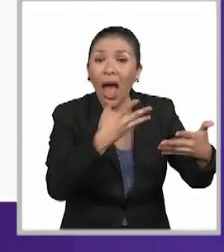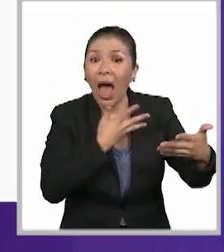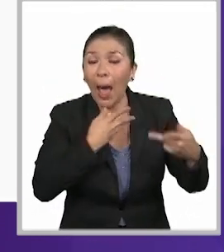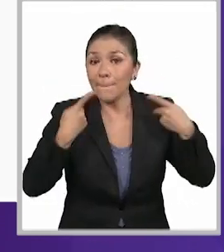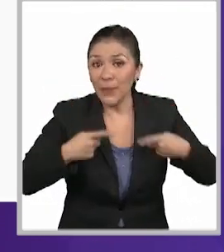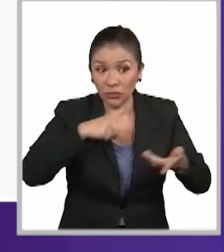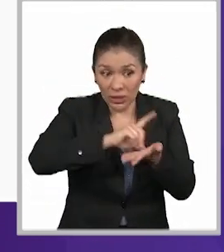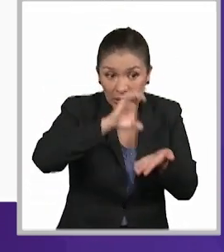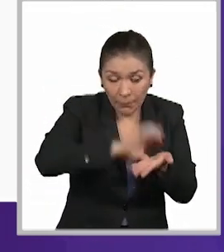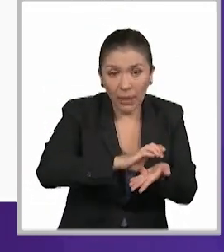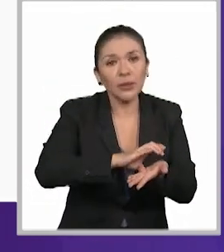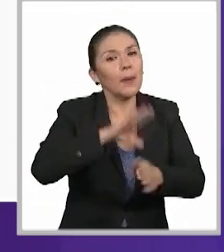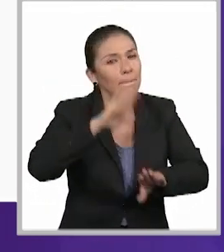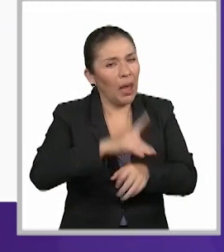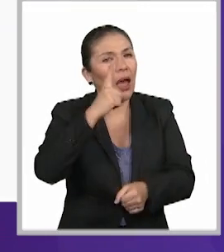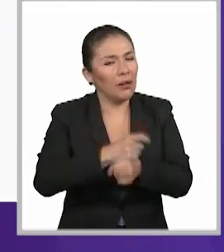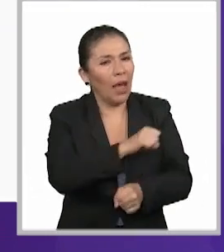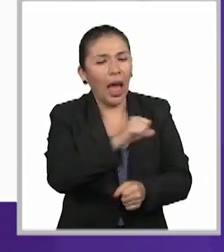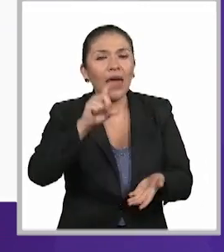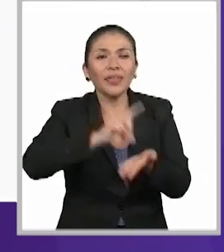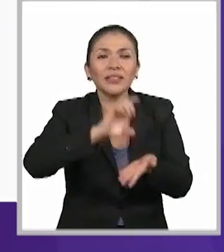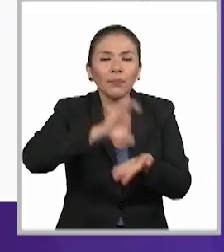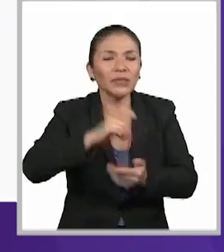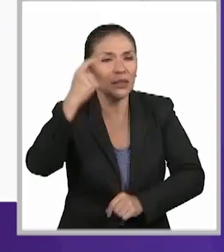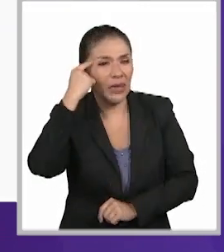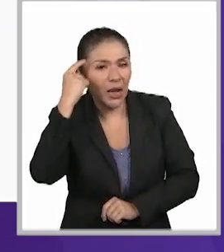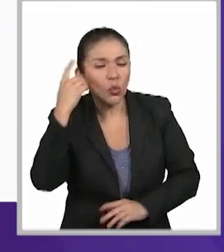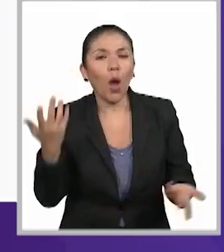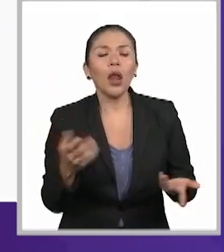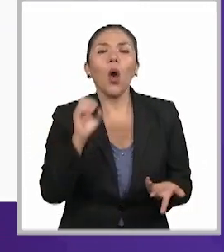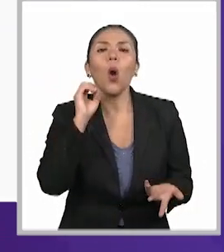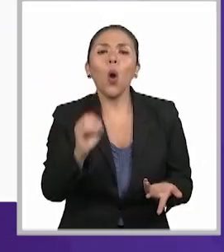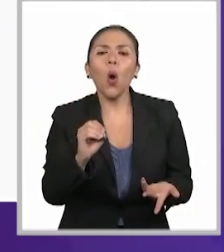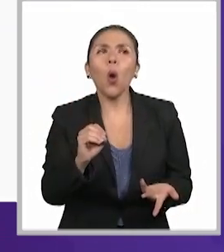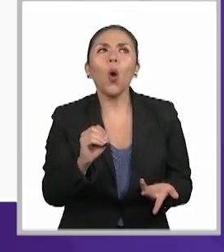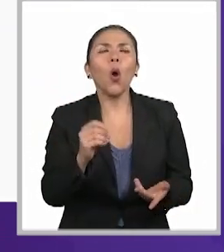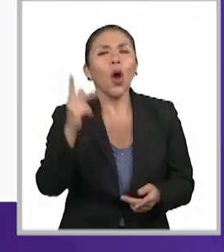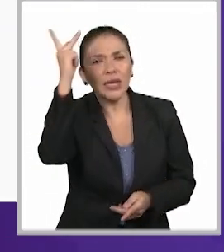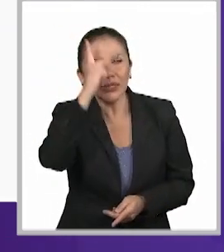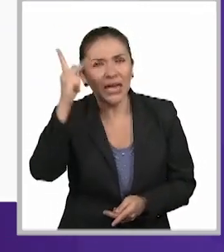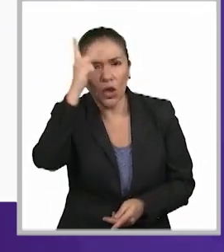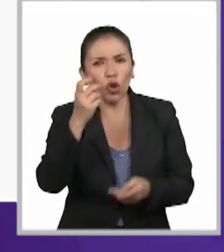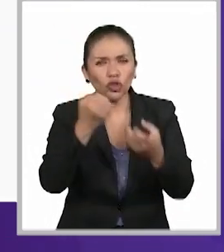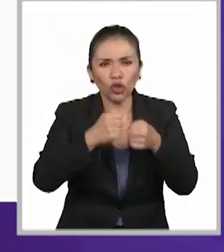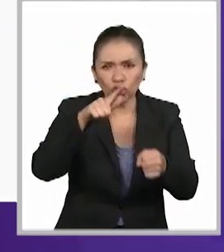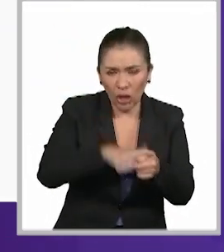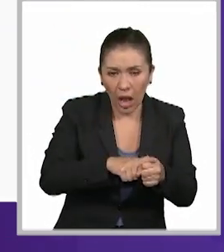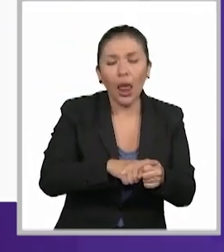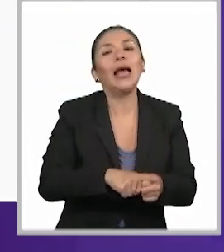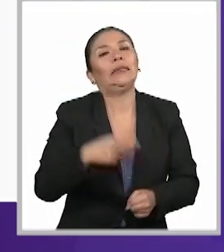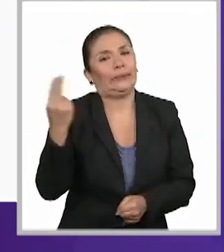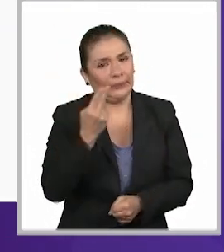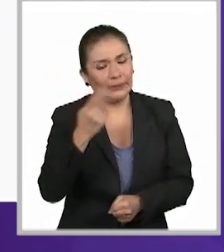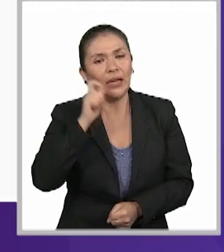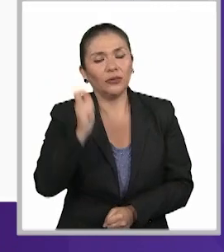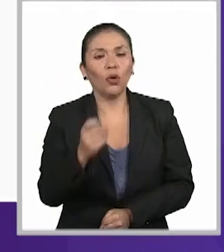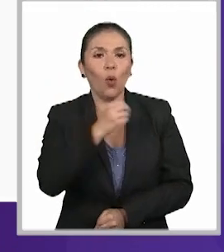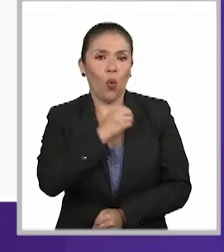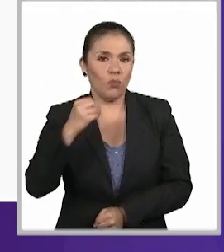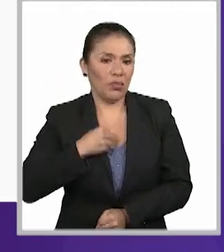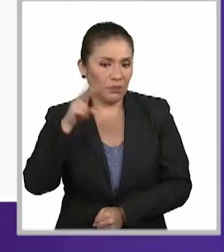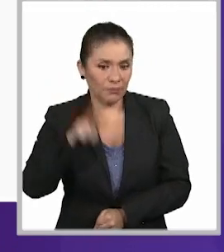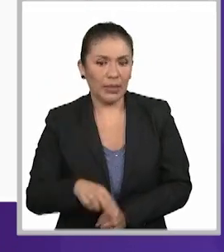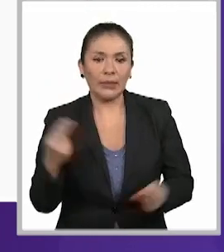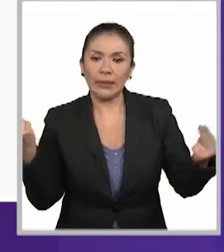a una persona con discapacidad, sobre todo, como te decía, con discapacidad intelectual o muchas veces psicosocial, ya se considera,